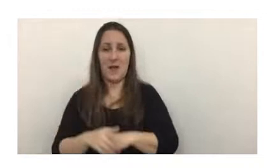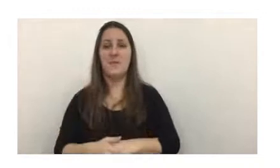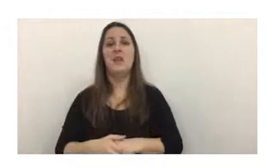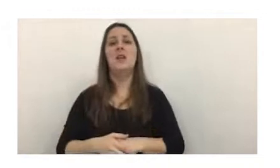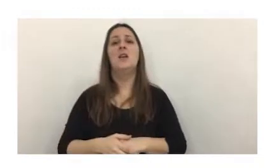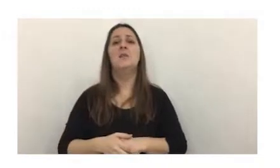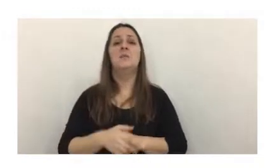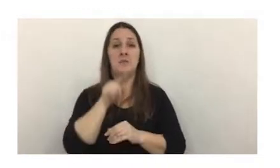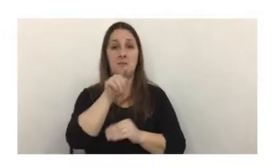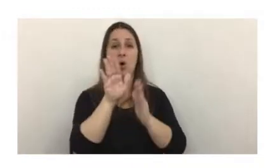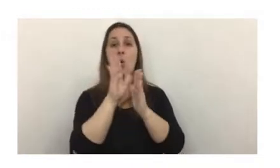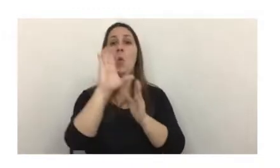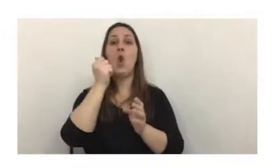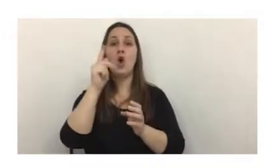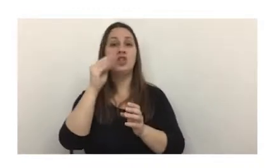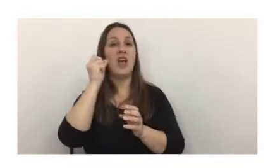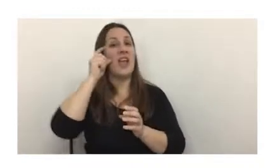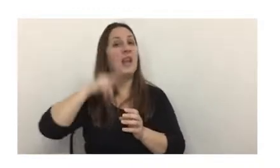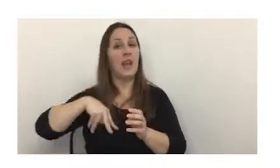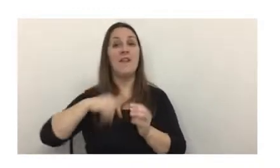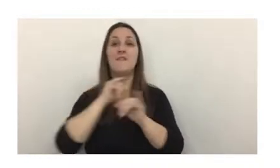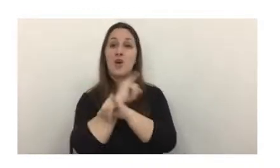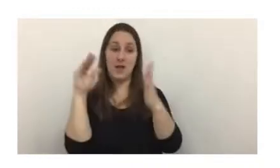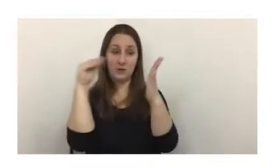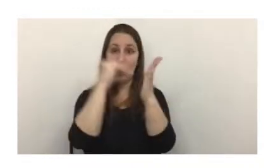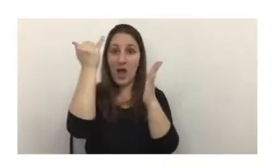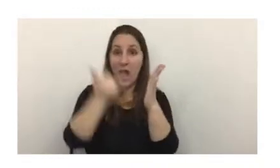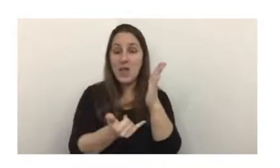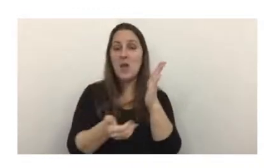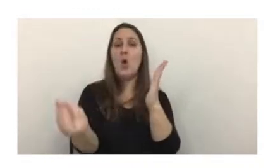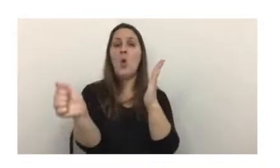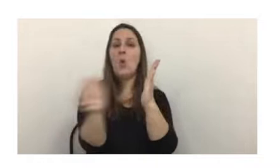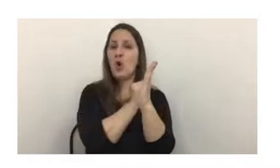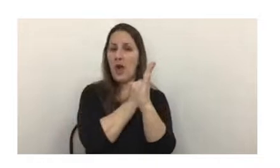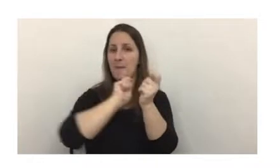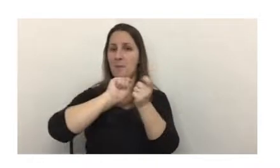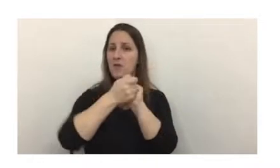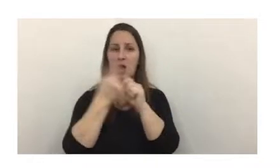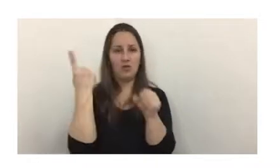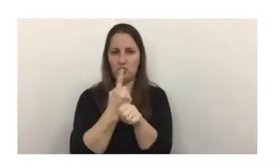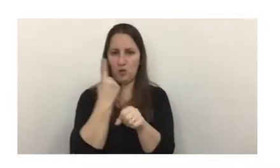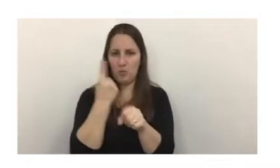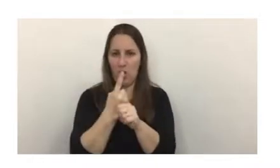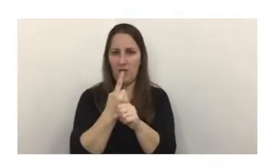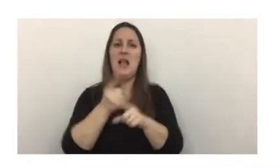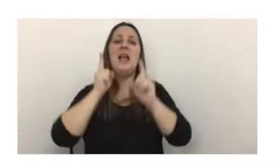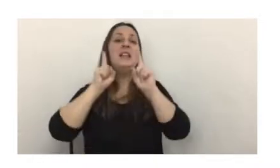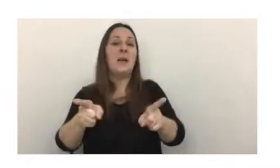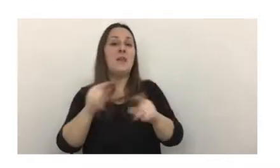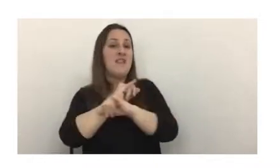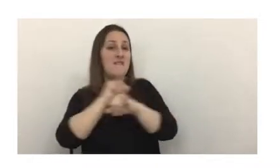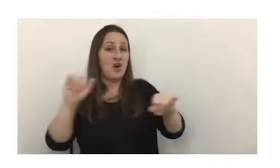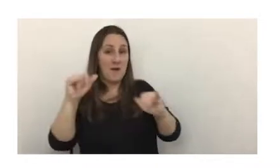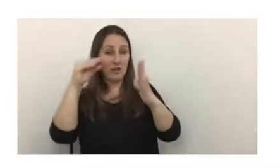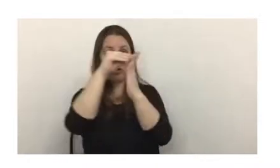la blockchain la información, esta no puede ser borrada ni modificada. Y además, la información contenida